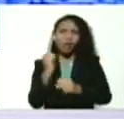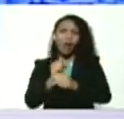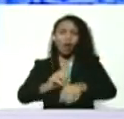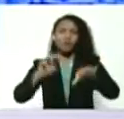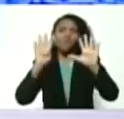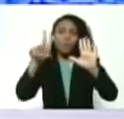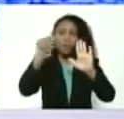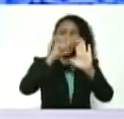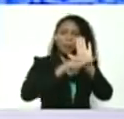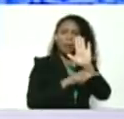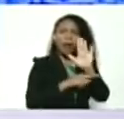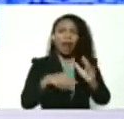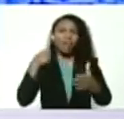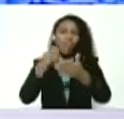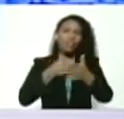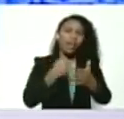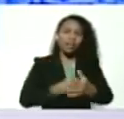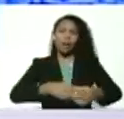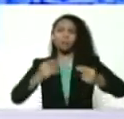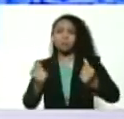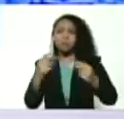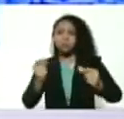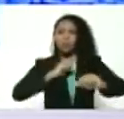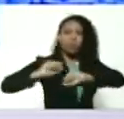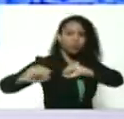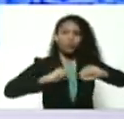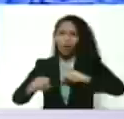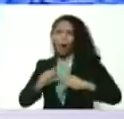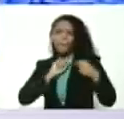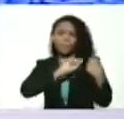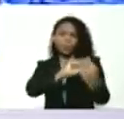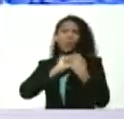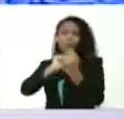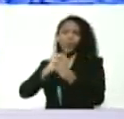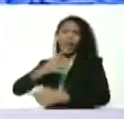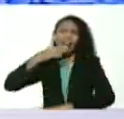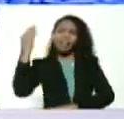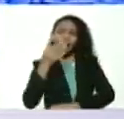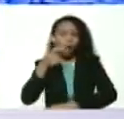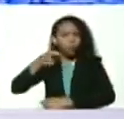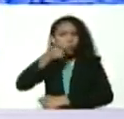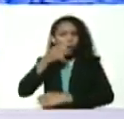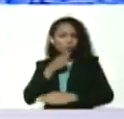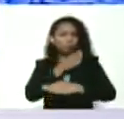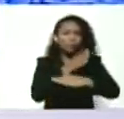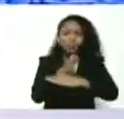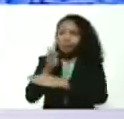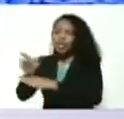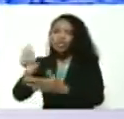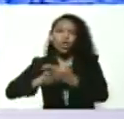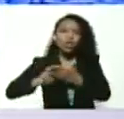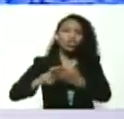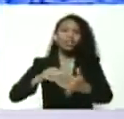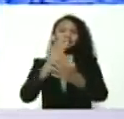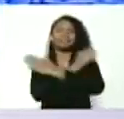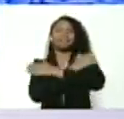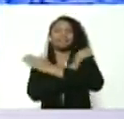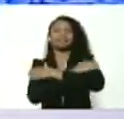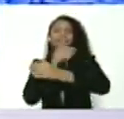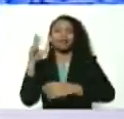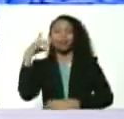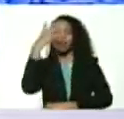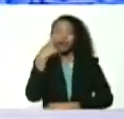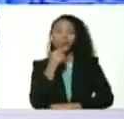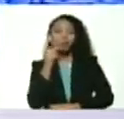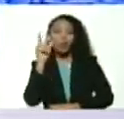a la batalla a la acción a la crítica a la verdad a la búsqueda de soluciones felicitaciones muchachos y